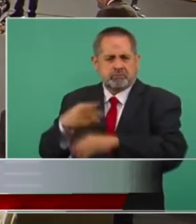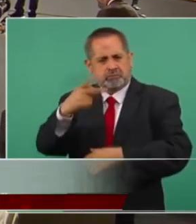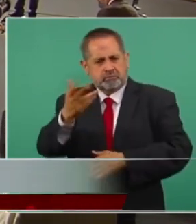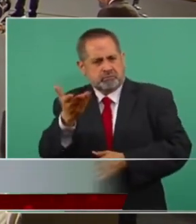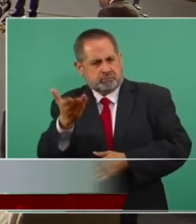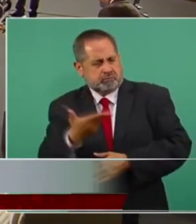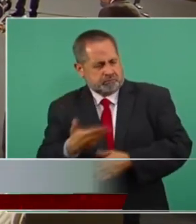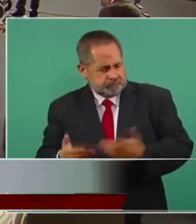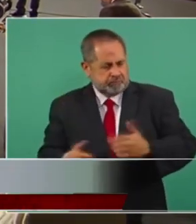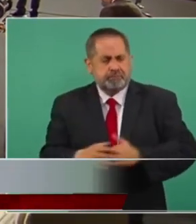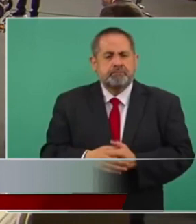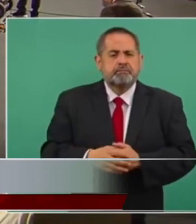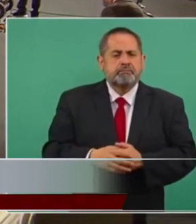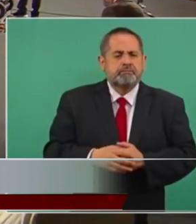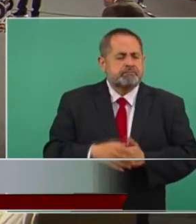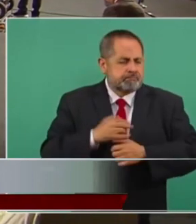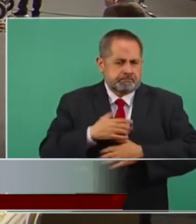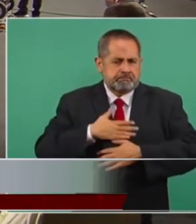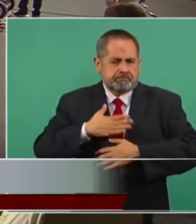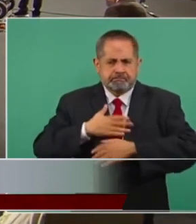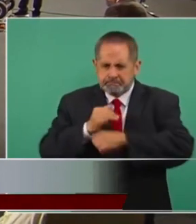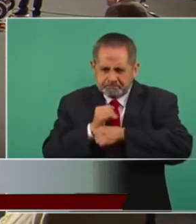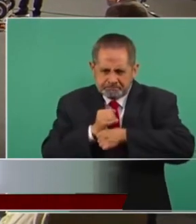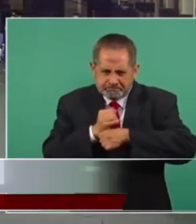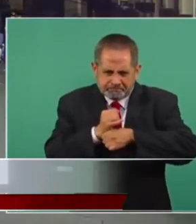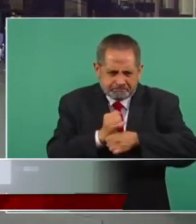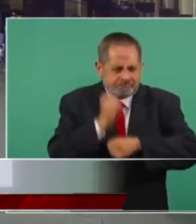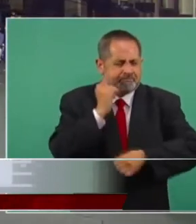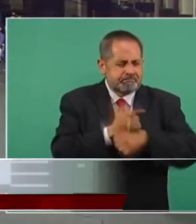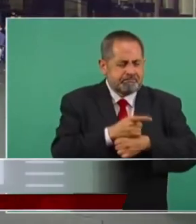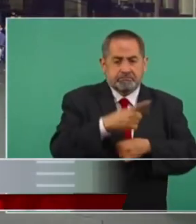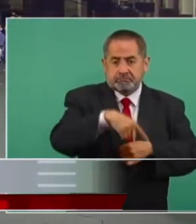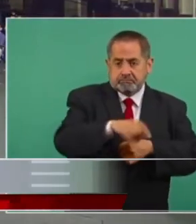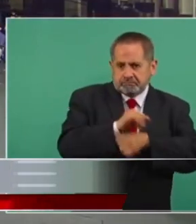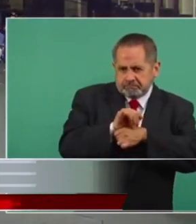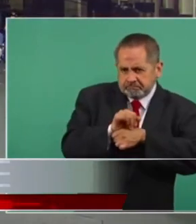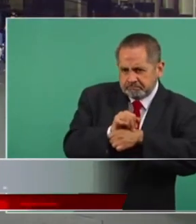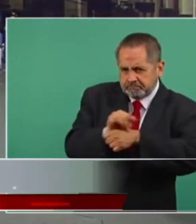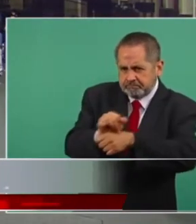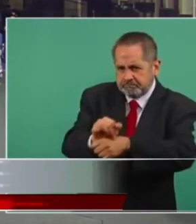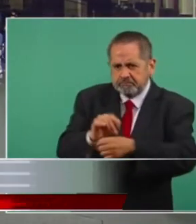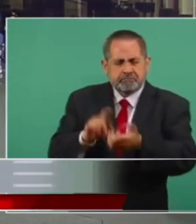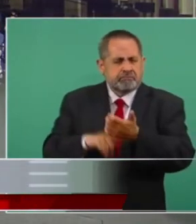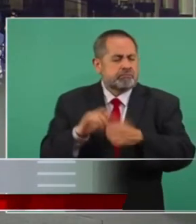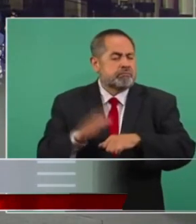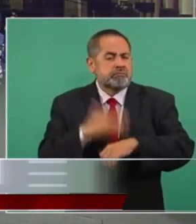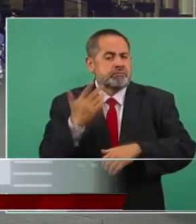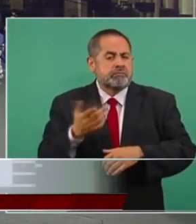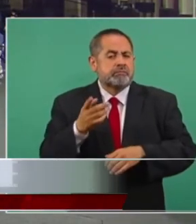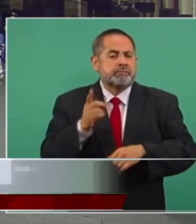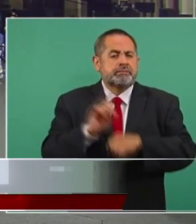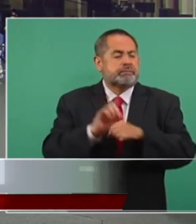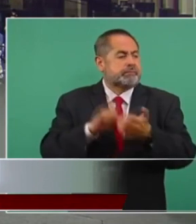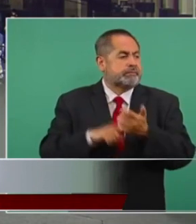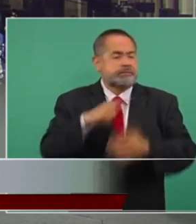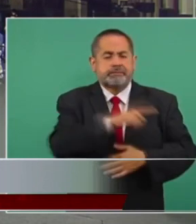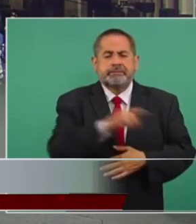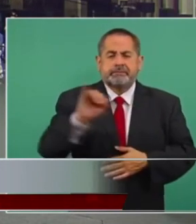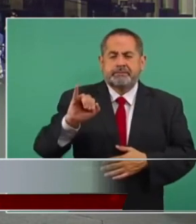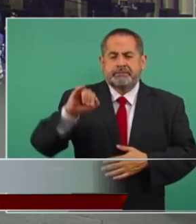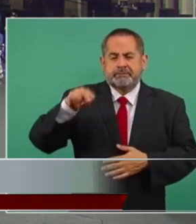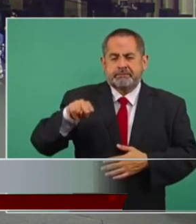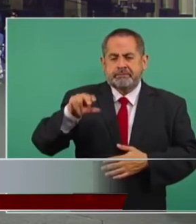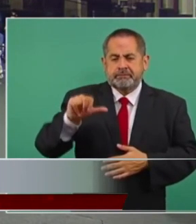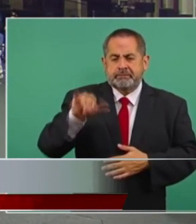nosotros en Contralínea tuvimos conocimiento de esta investigación, de esta indagatoria porque el INAI, el órgano autónomo